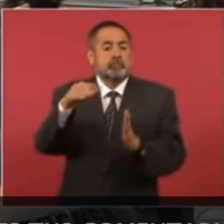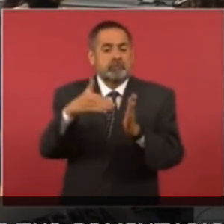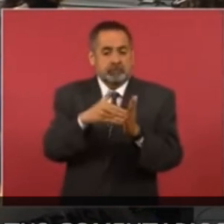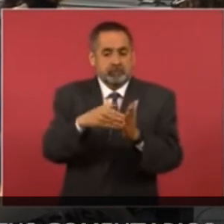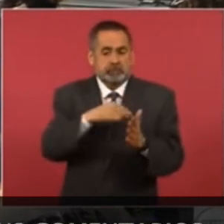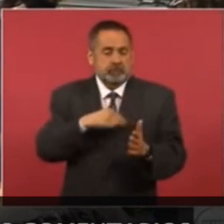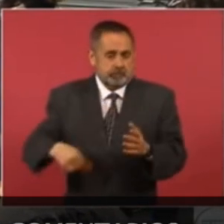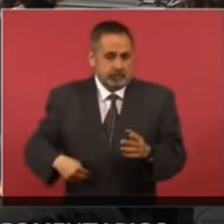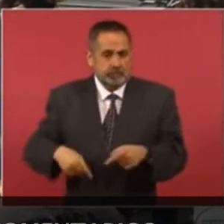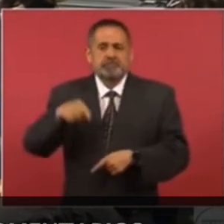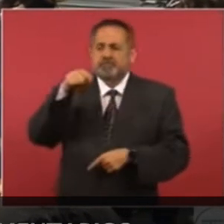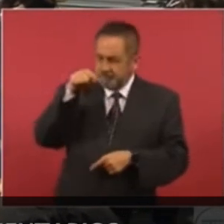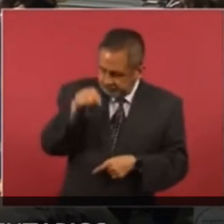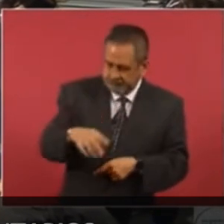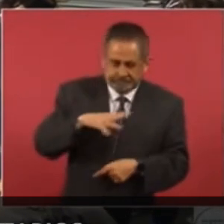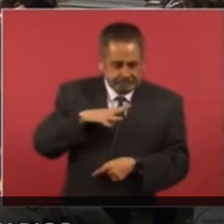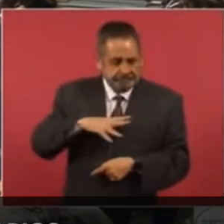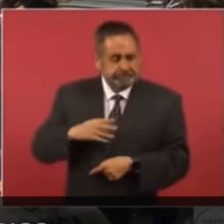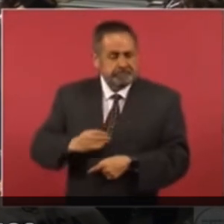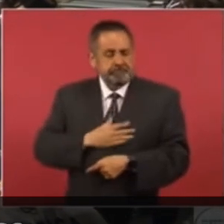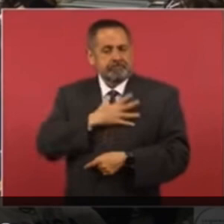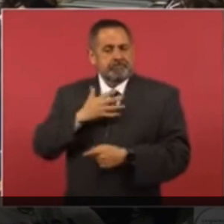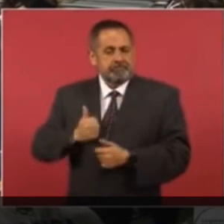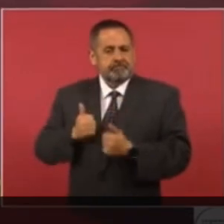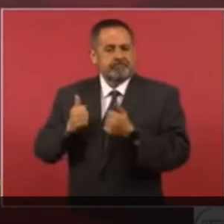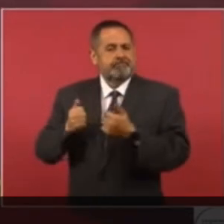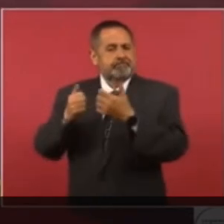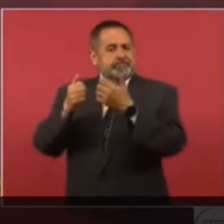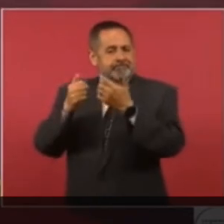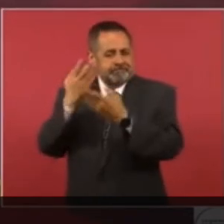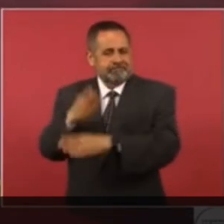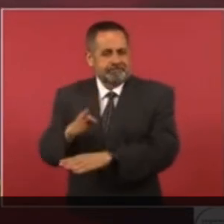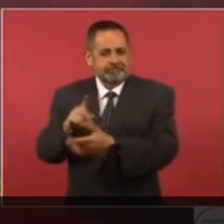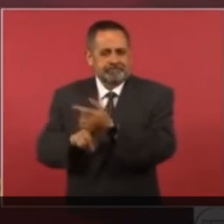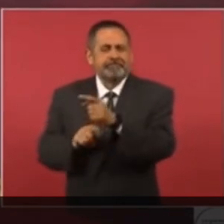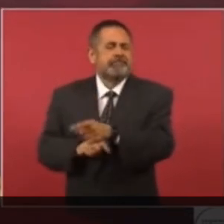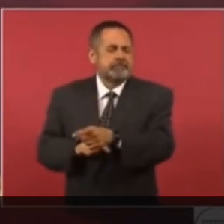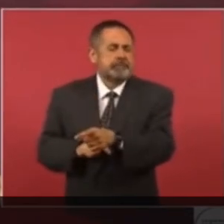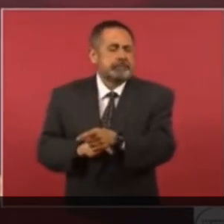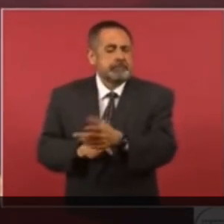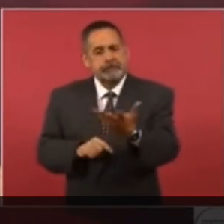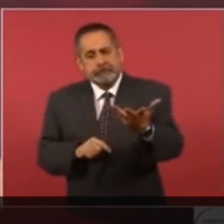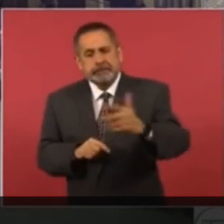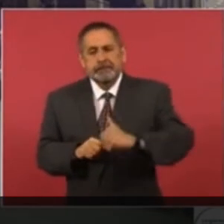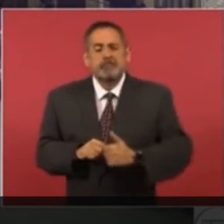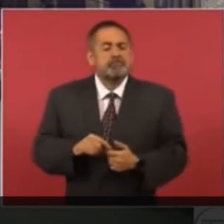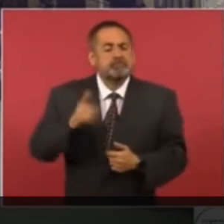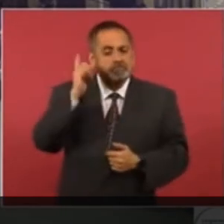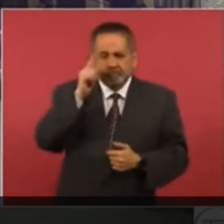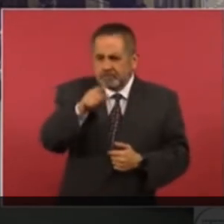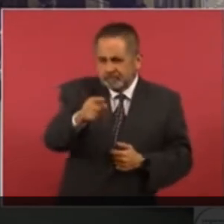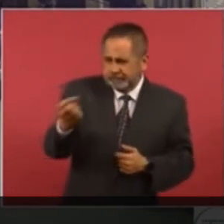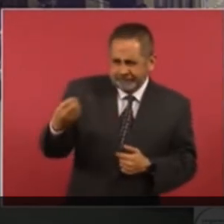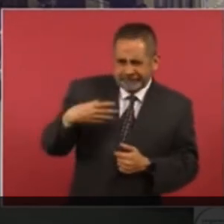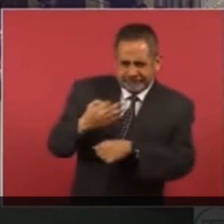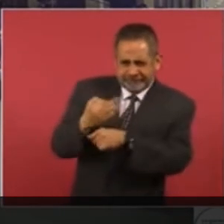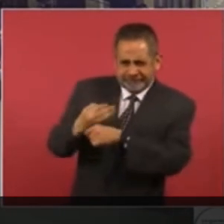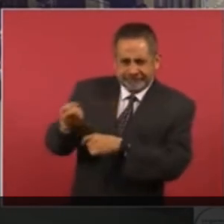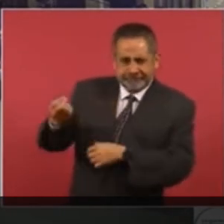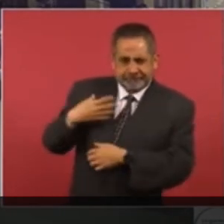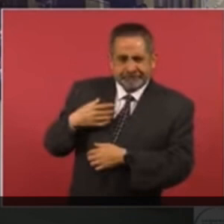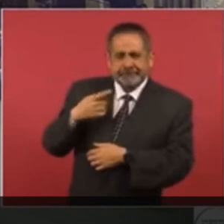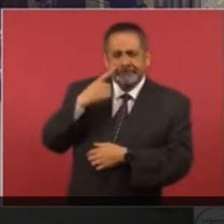va a haber banco del bienestar. Entonces, ojalá y me pasen ahora